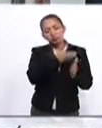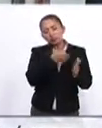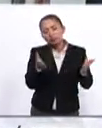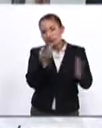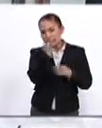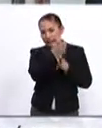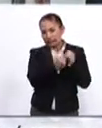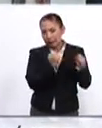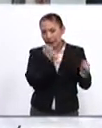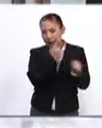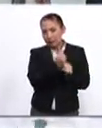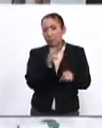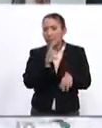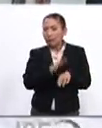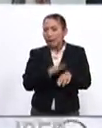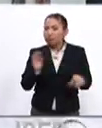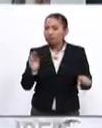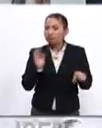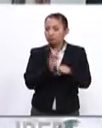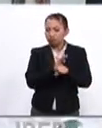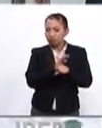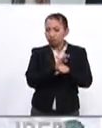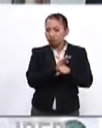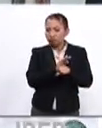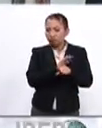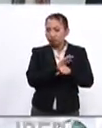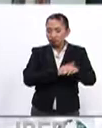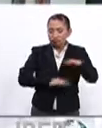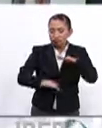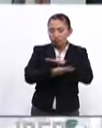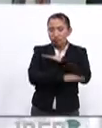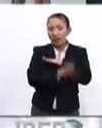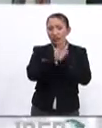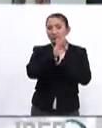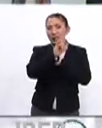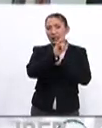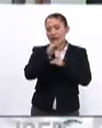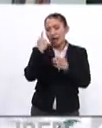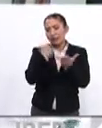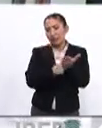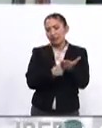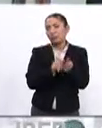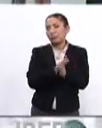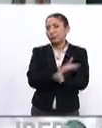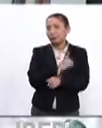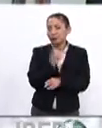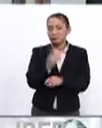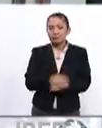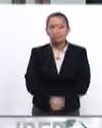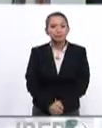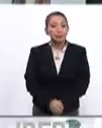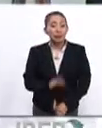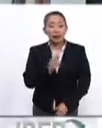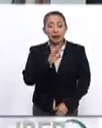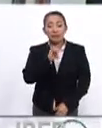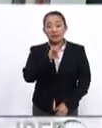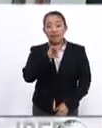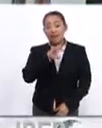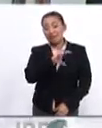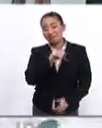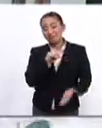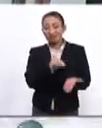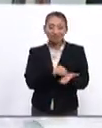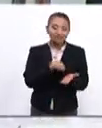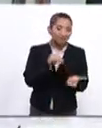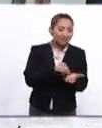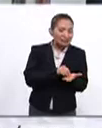este año fortalecer la estructura del FILAC ¿por qué? porque el FILAC todavía